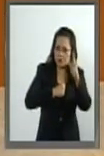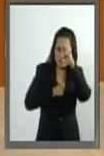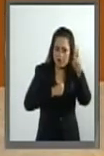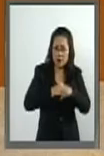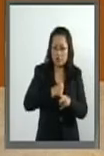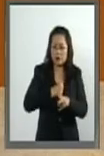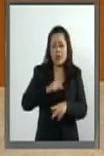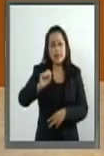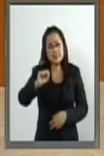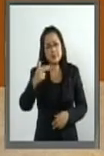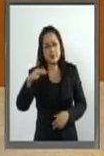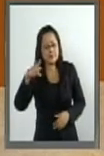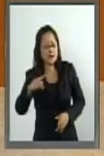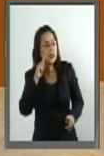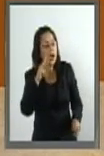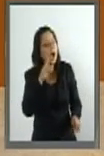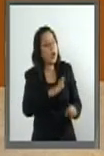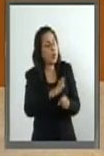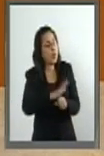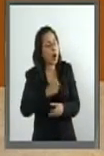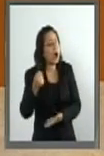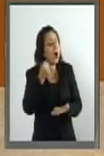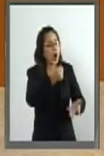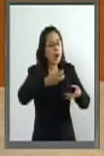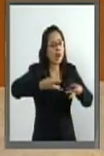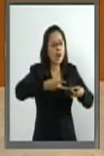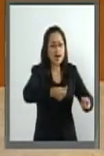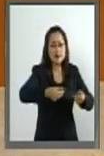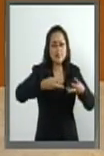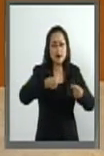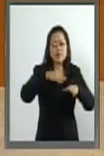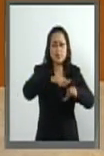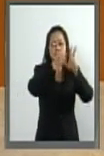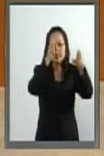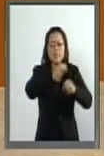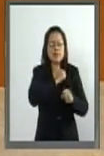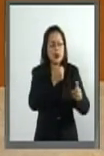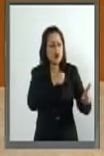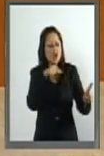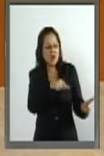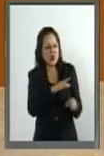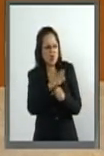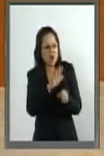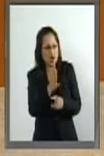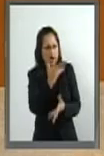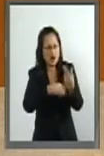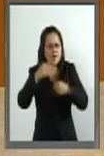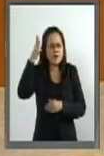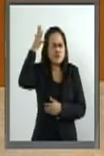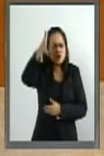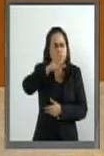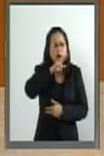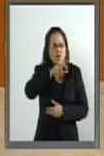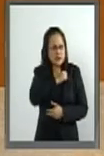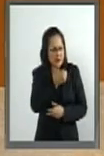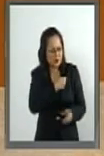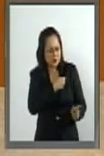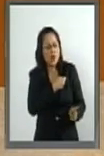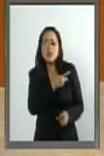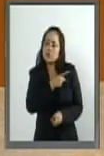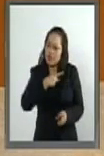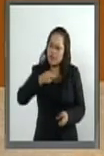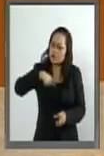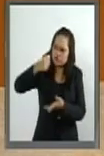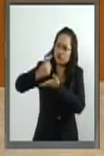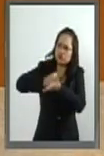porque luego lo ven que el gasto en salud no lo ven inversión en salud. Hay que estar insistiendo,